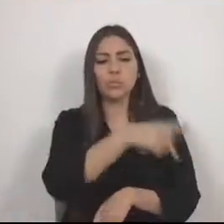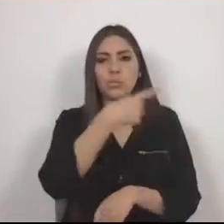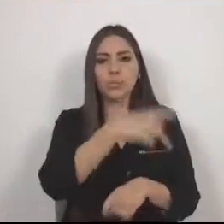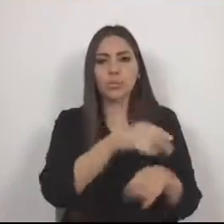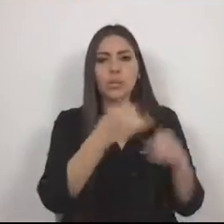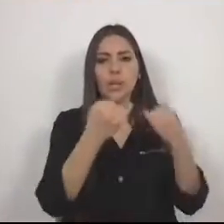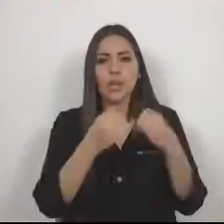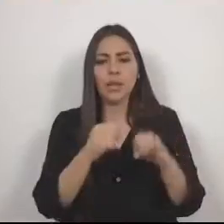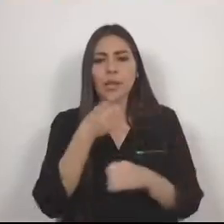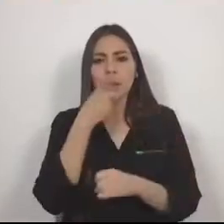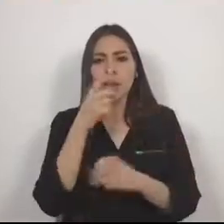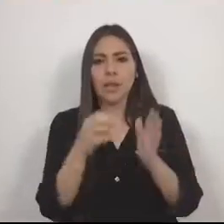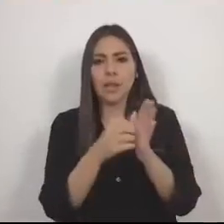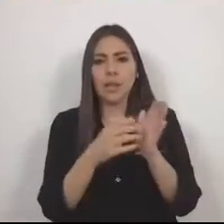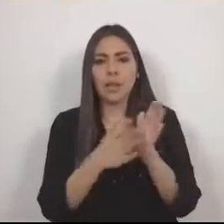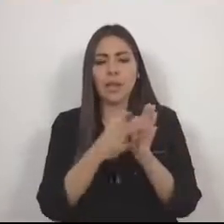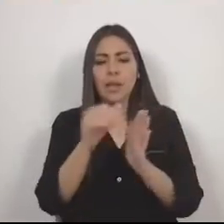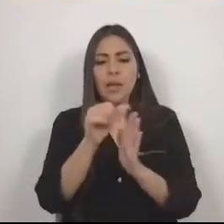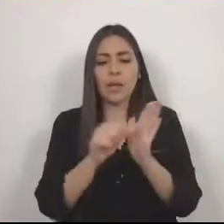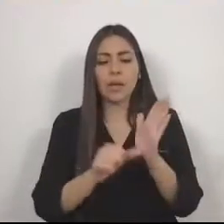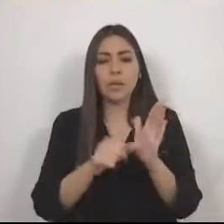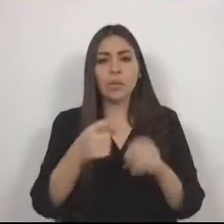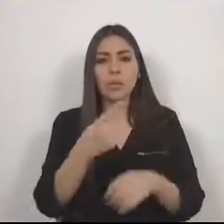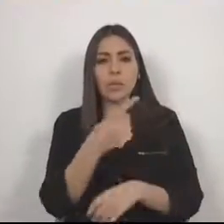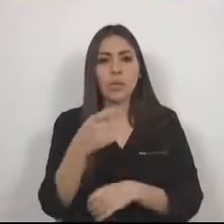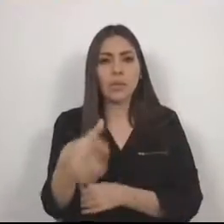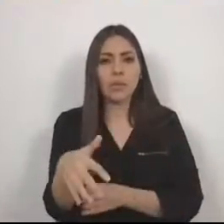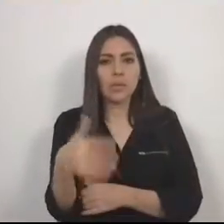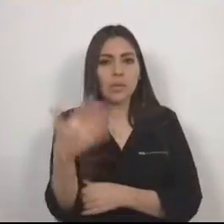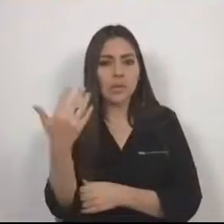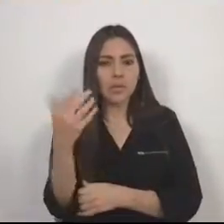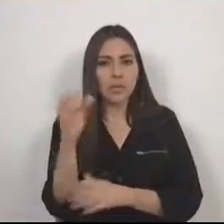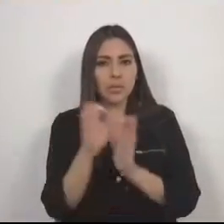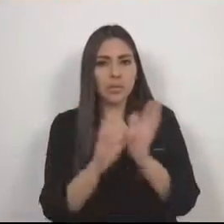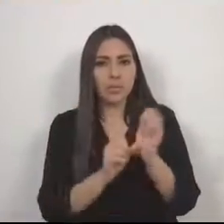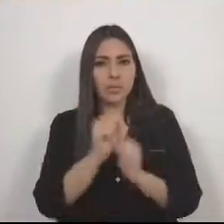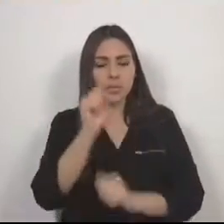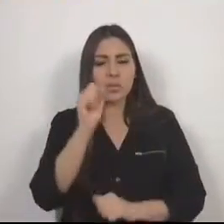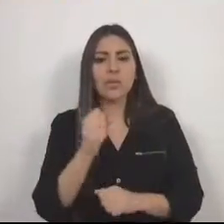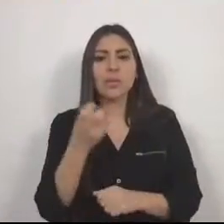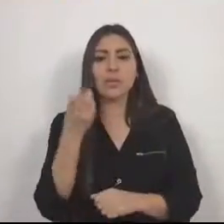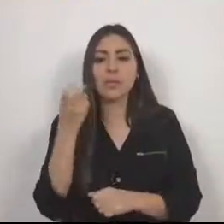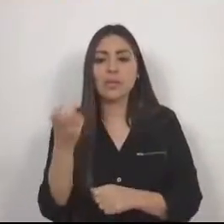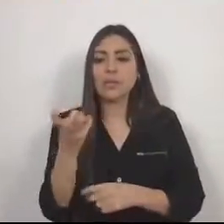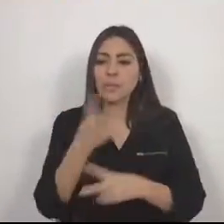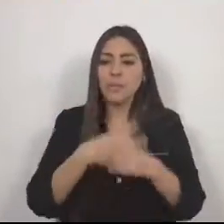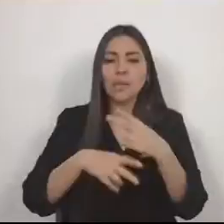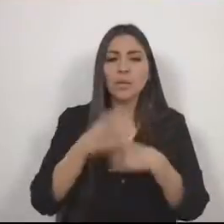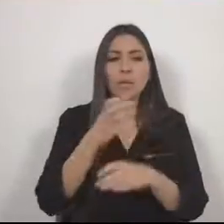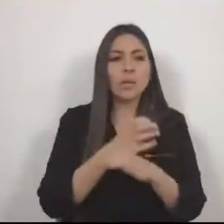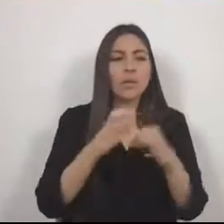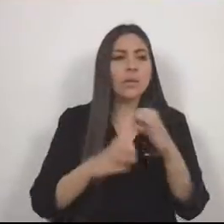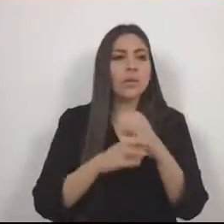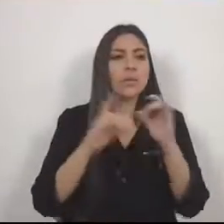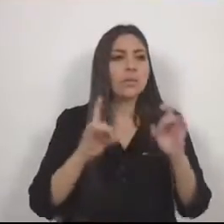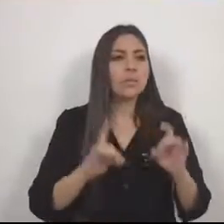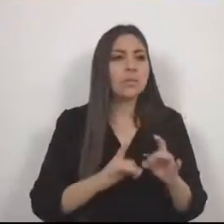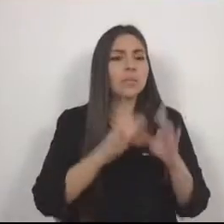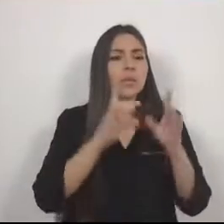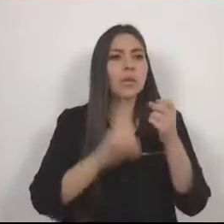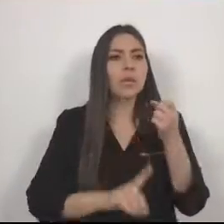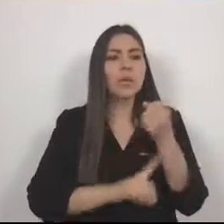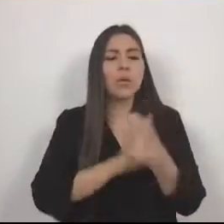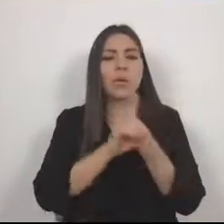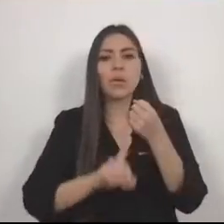artículo 115 constitucional, surgen actos que afectan directamente las arcas de los municipios